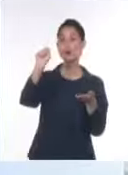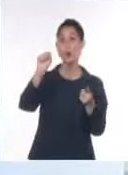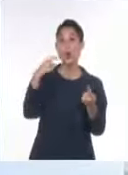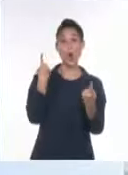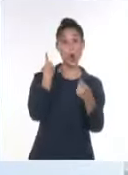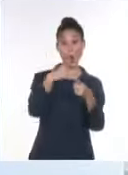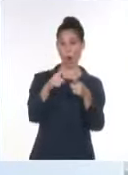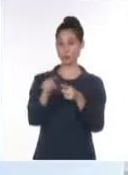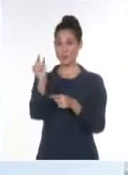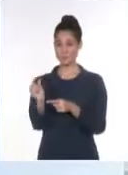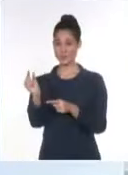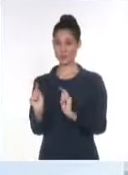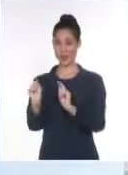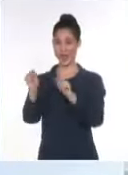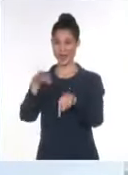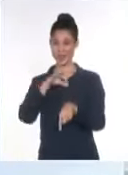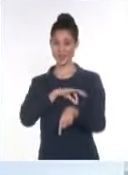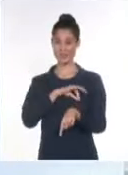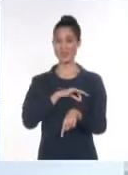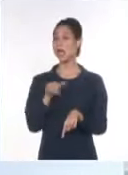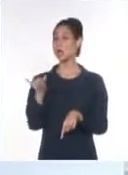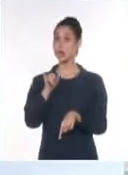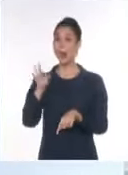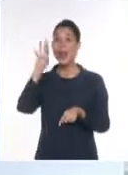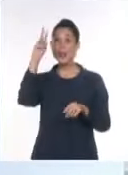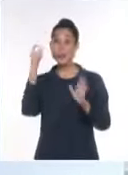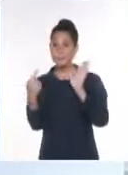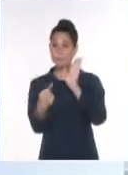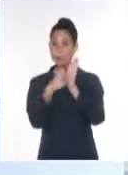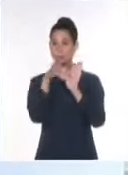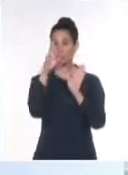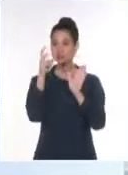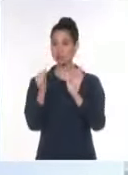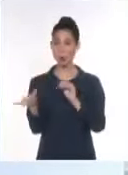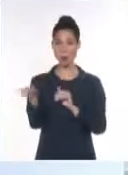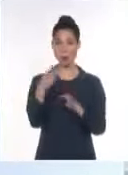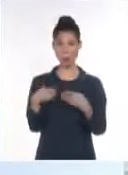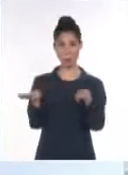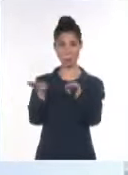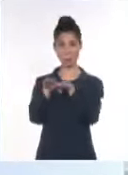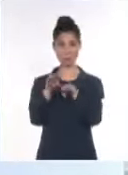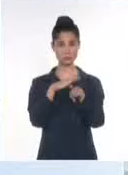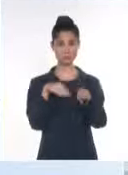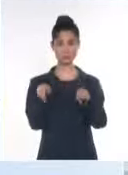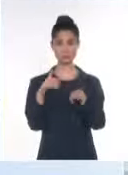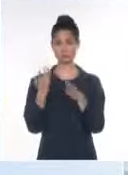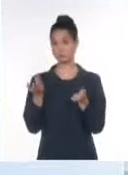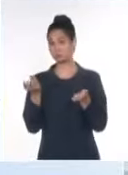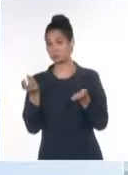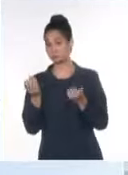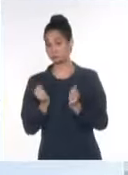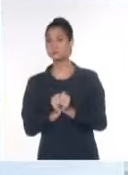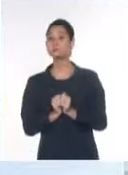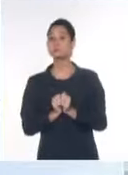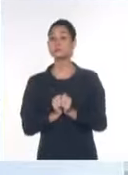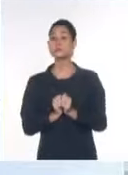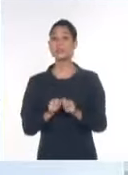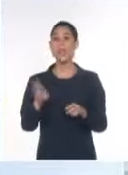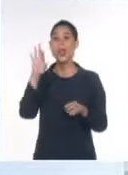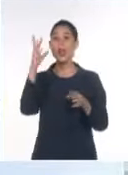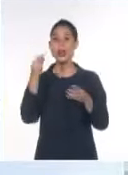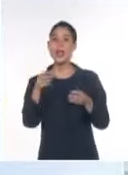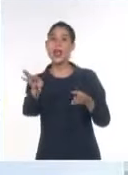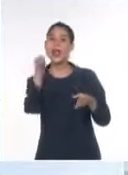en todos los estados y municipios del país. Edmundo con alrededor del 63% de los votos, 63 y algo en algunos, y